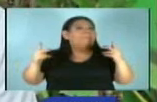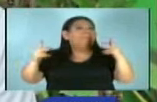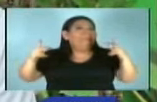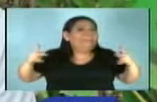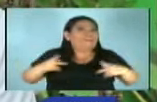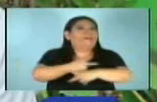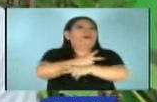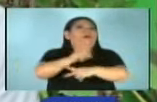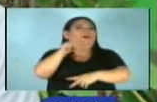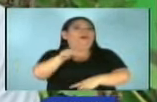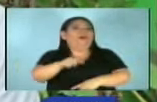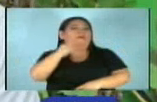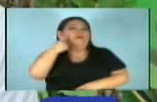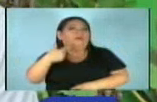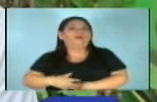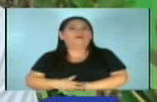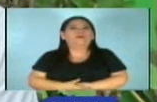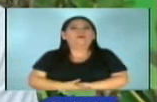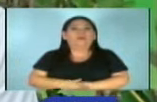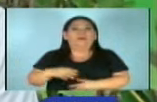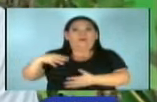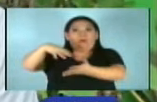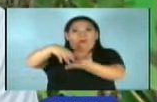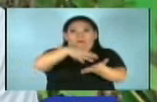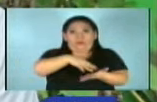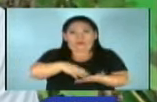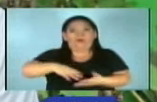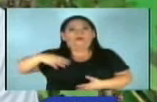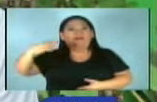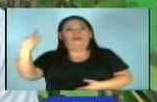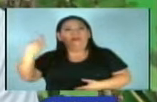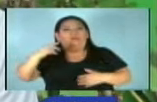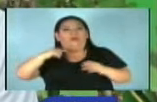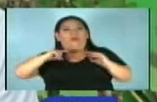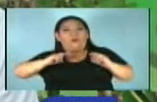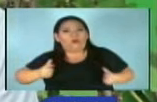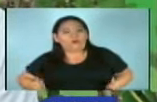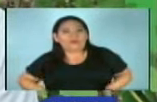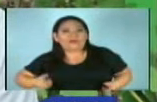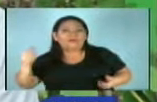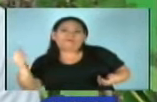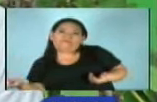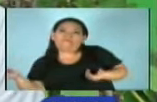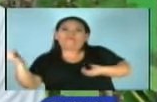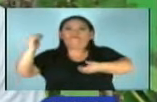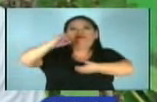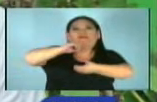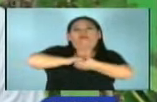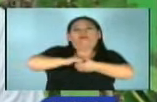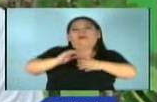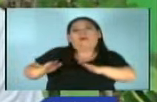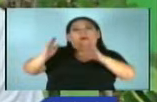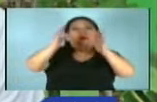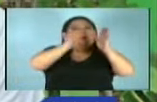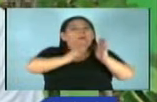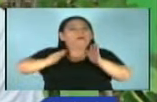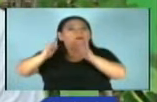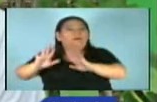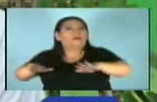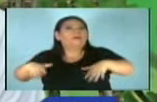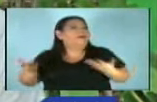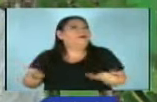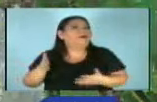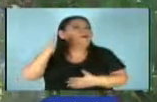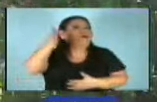más esta realidad de vulnerabilidad. La población en general, las autoridades se articulen y realizan diversas acciones encaminadas a enfrentar esta